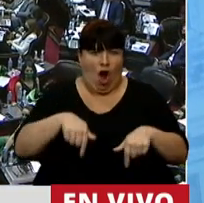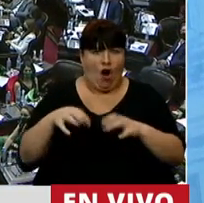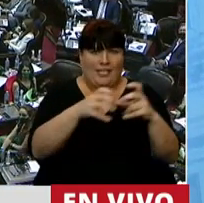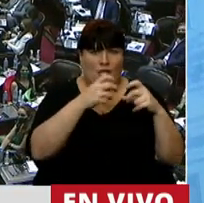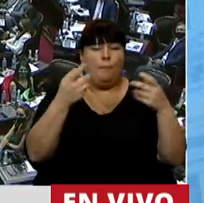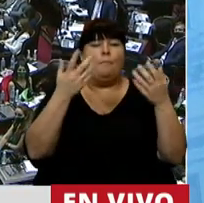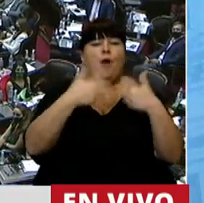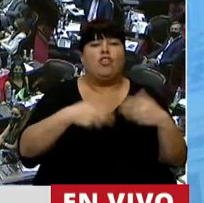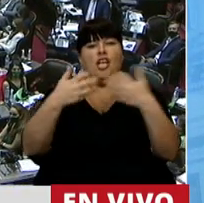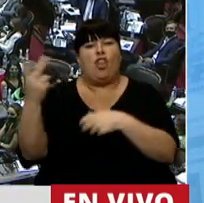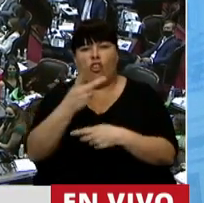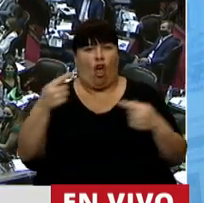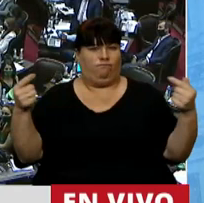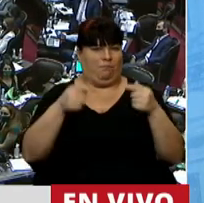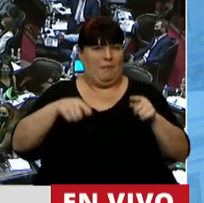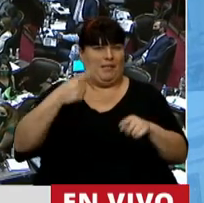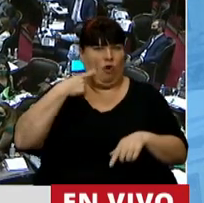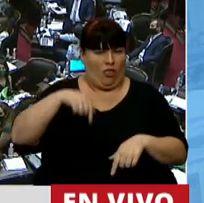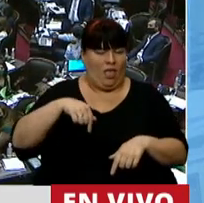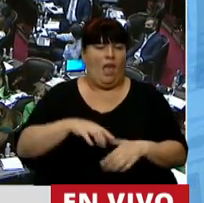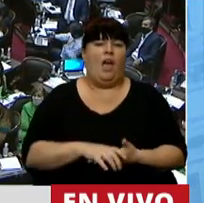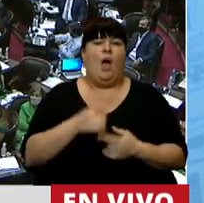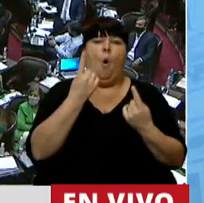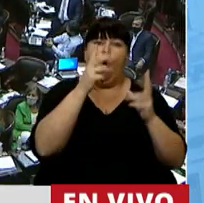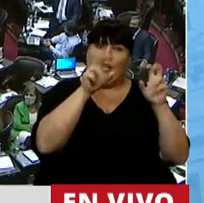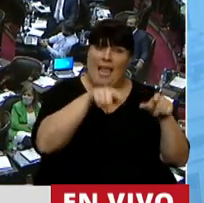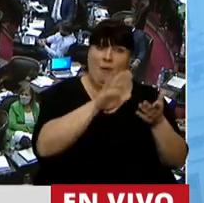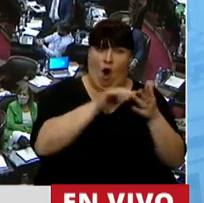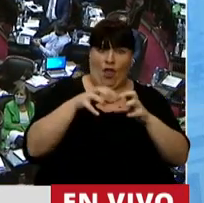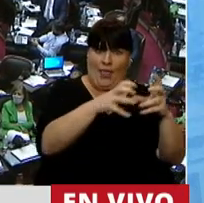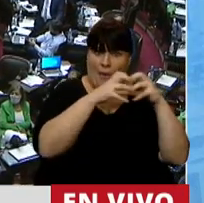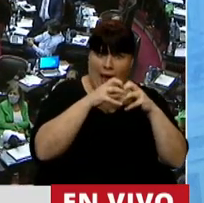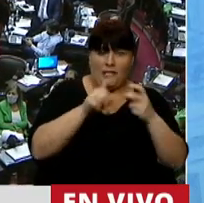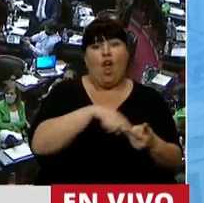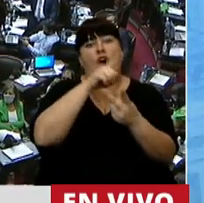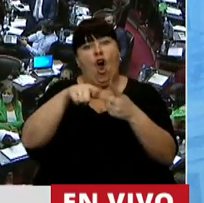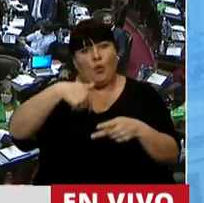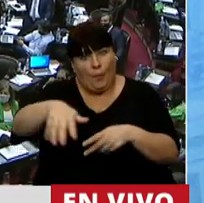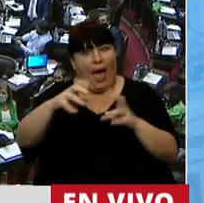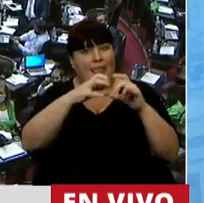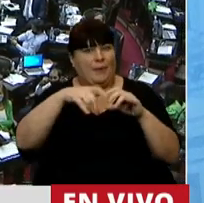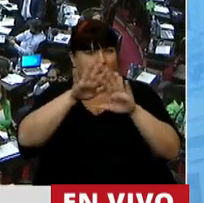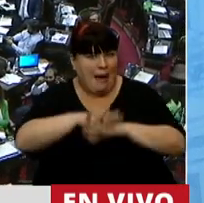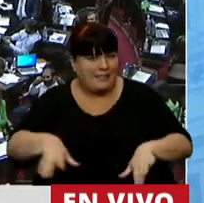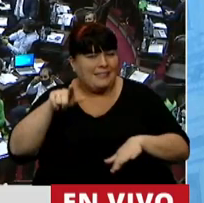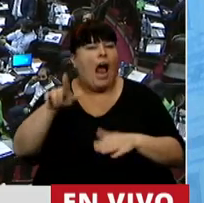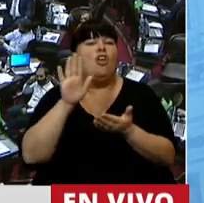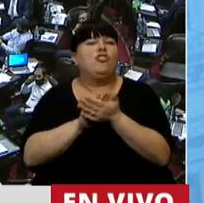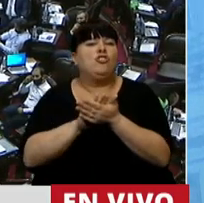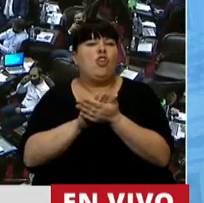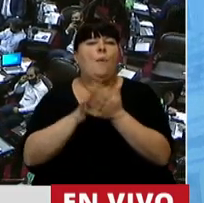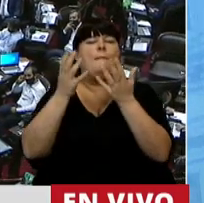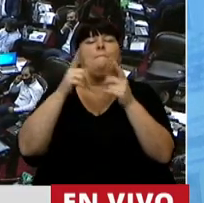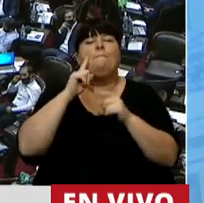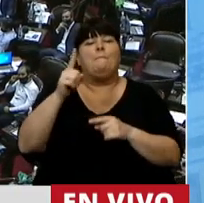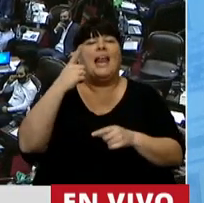tratando proyectos contradictorios en esta jornada, uno tiene que ver con este que estamos debatiendo ahora y otro que vamos a debatir dentro de un rato que tiene que ver con el